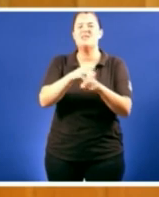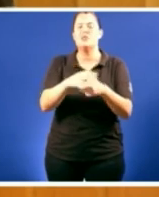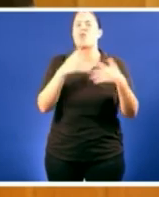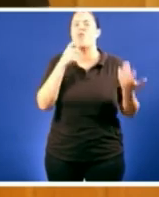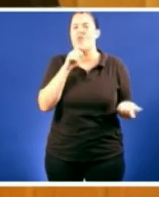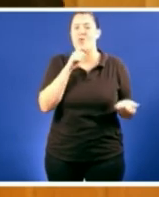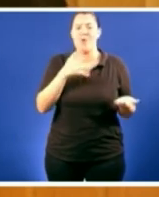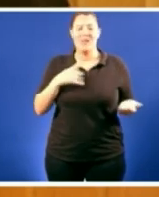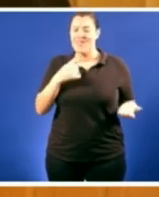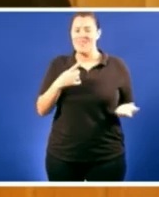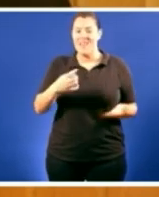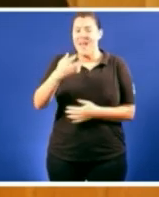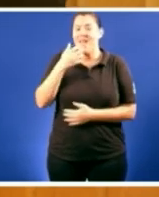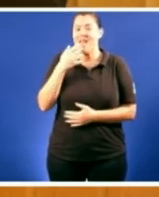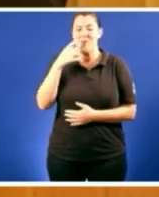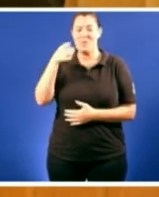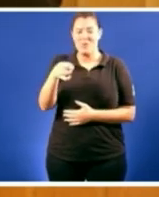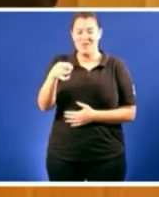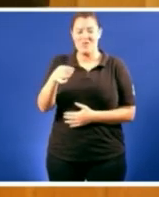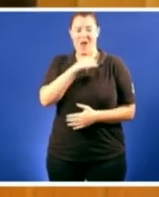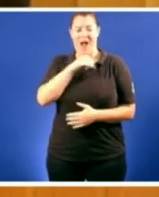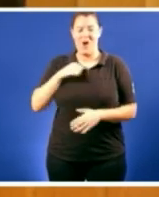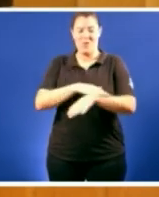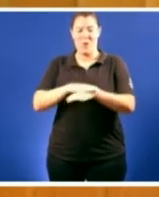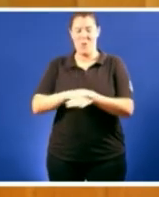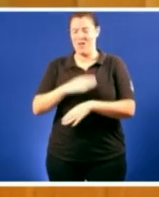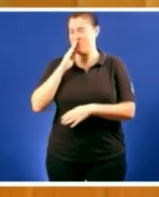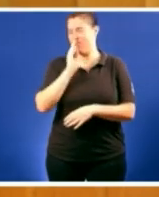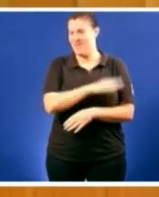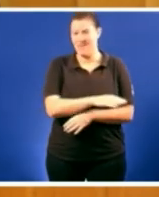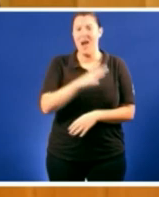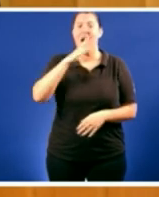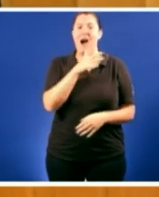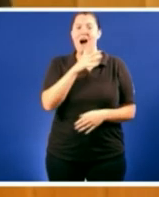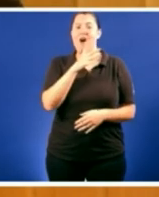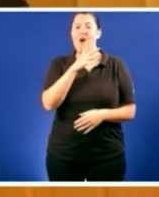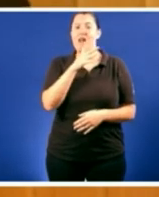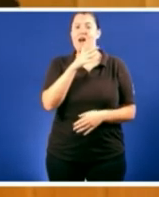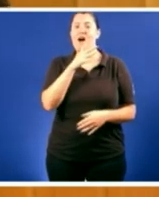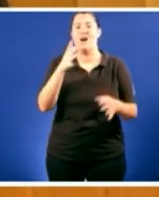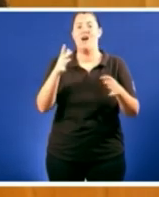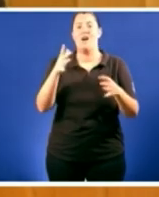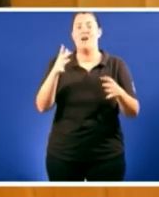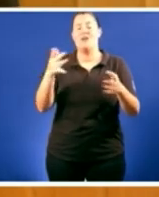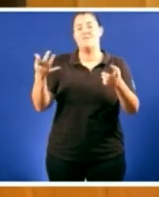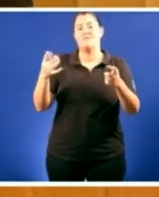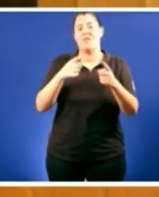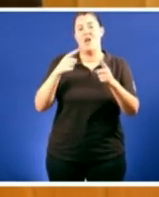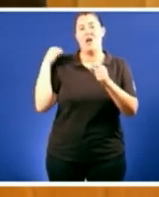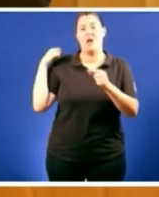desprezo polo autogoberno agora coa legislatura estatal acabada para se lavar a cara